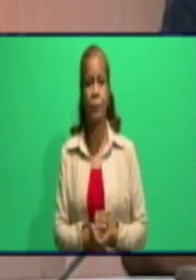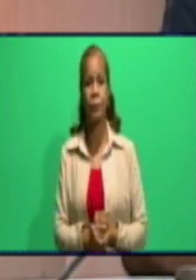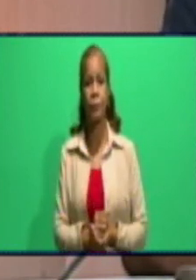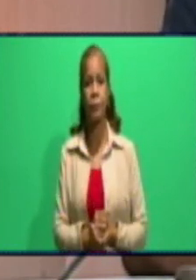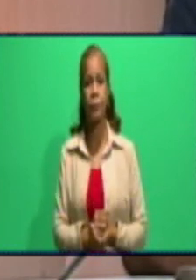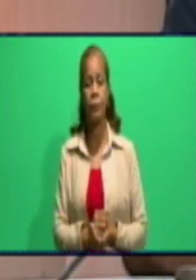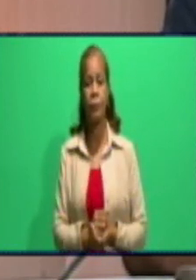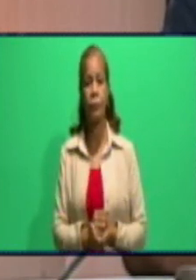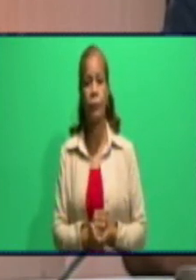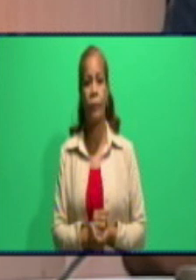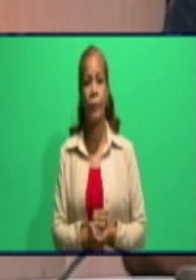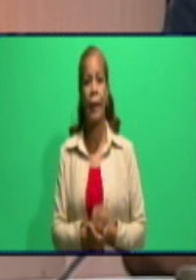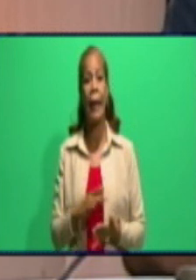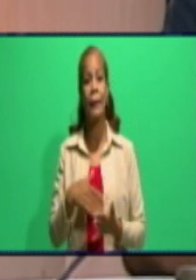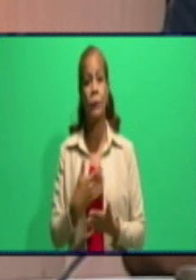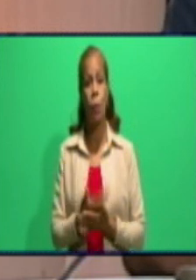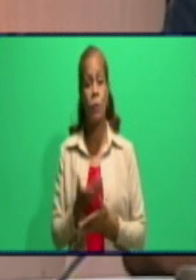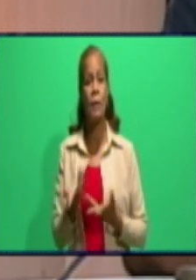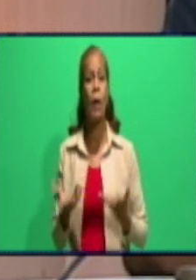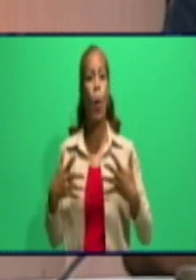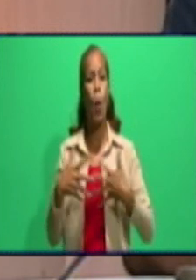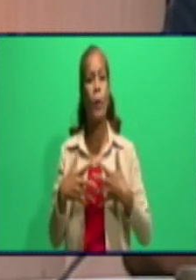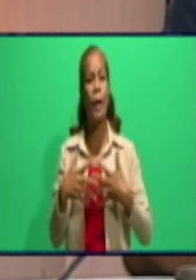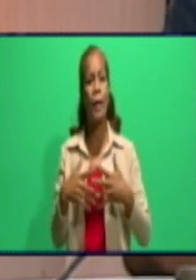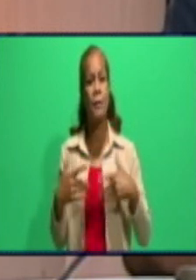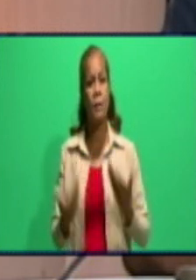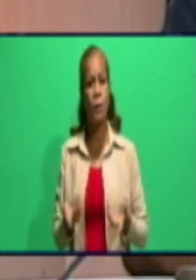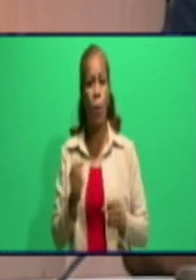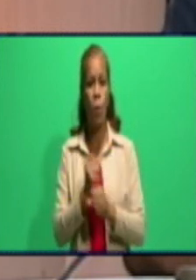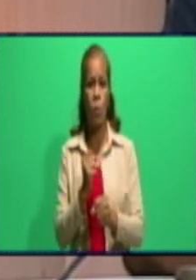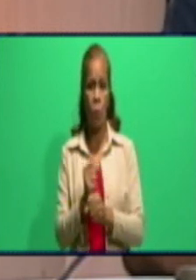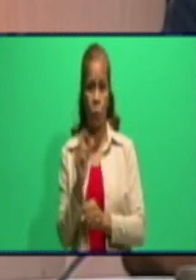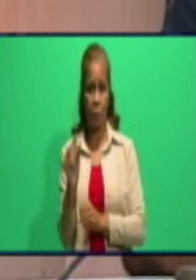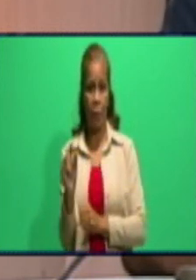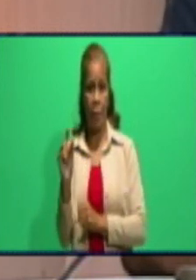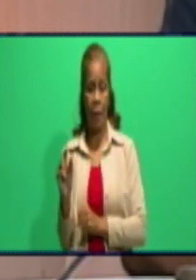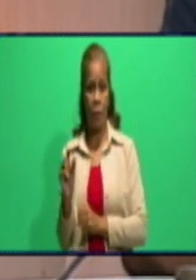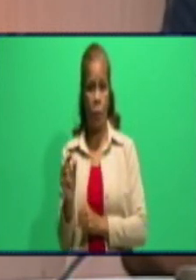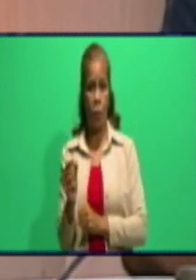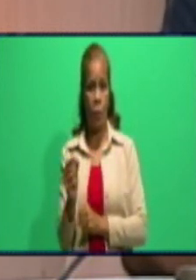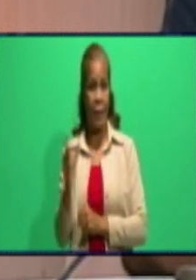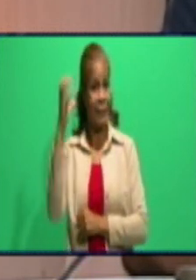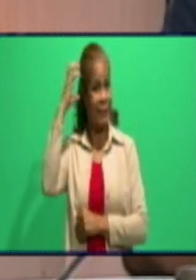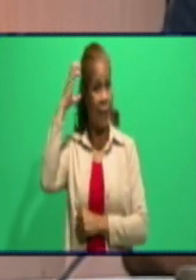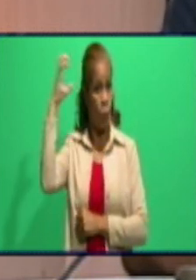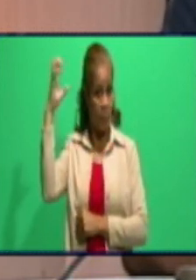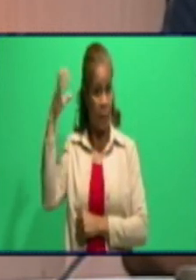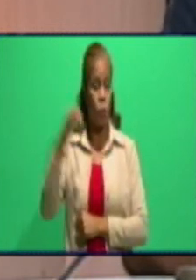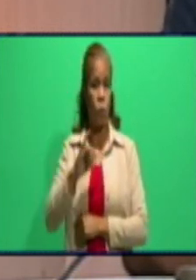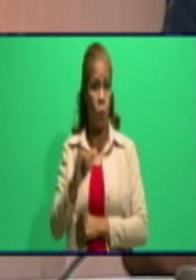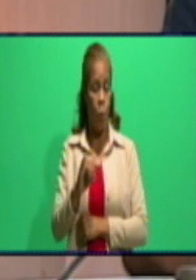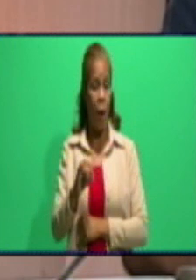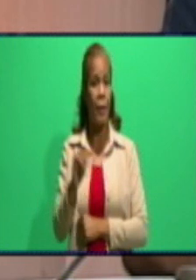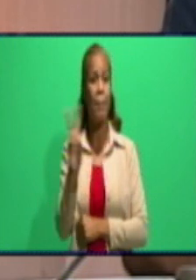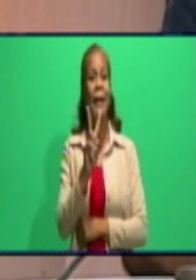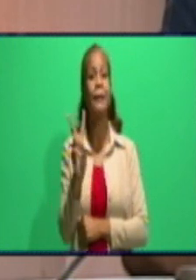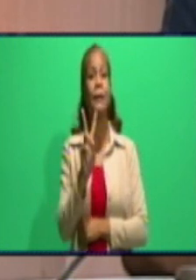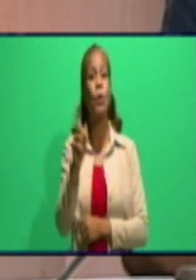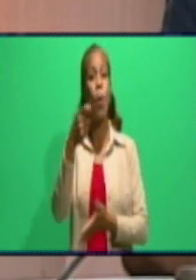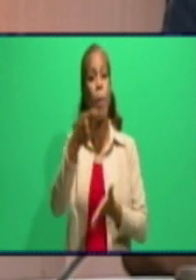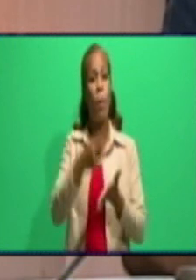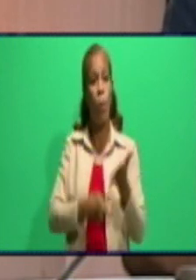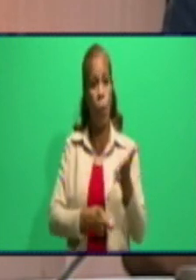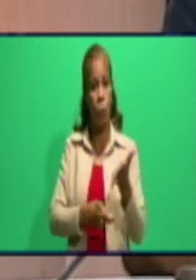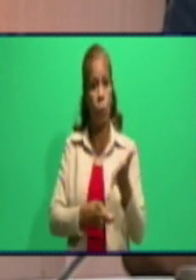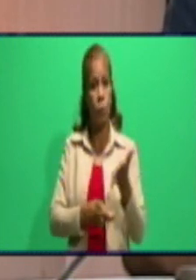Bueno, con relación a los trabajadores estatales, se han aplicado un total de 22 multas con una